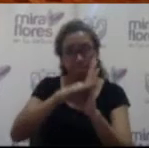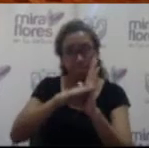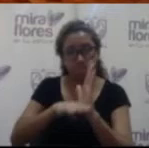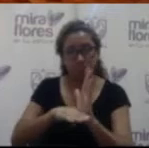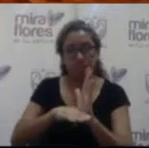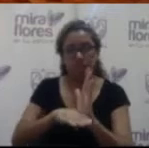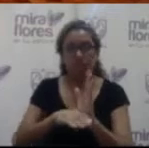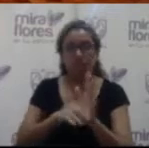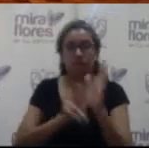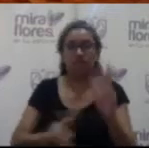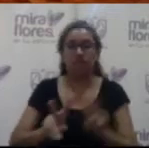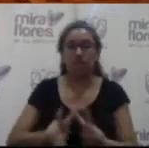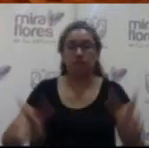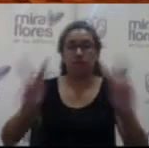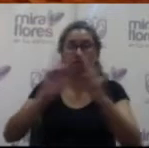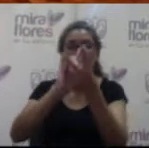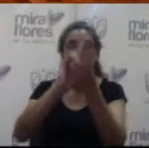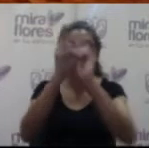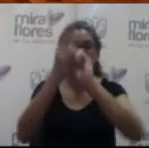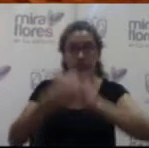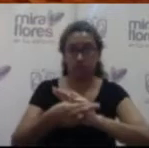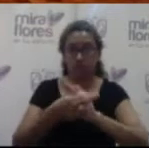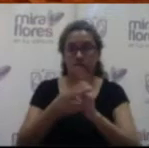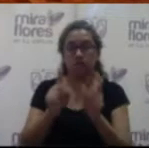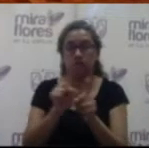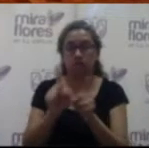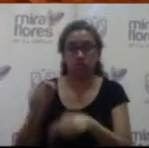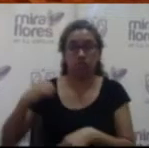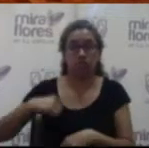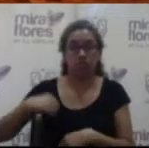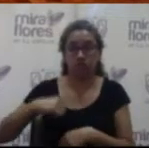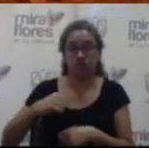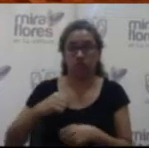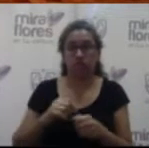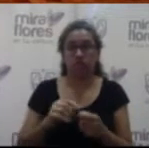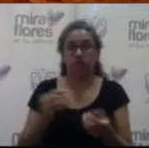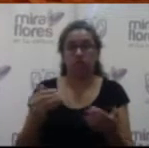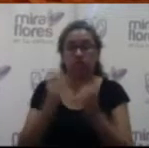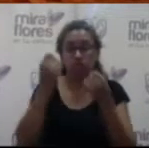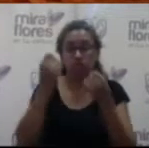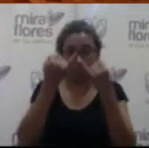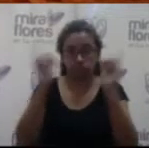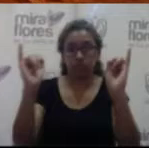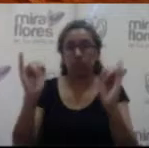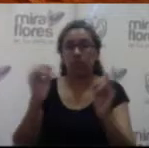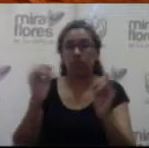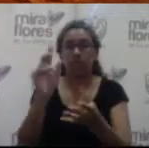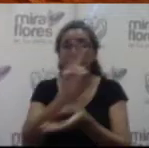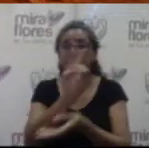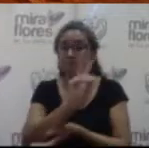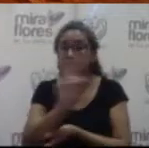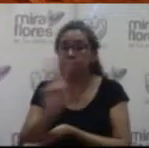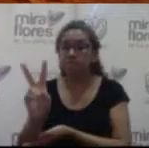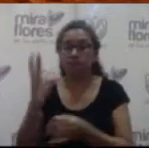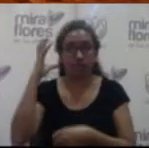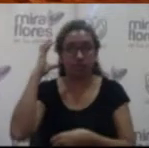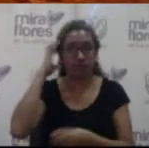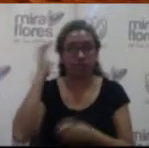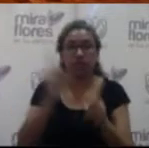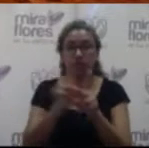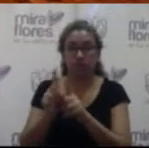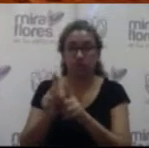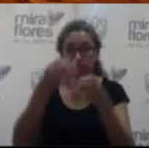segregación, valoración, reciclaje de los residuos sólidos municipales, creación de espacios verdes en el distrito de Miraflores y la